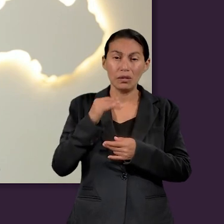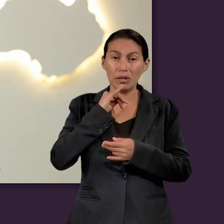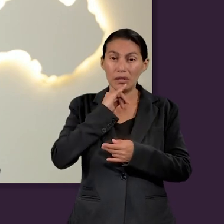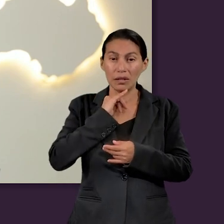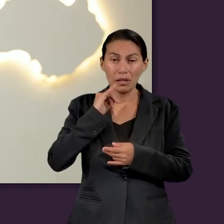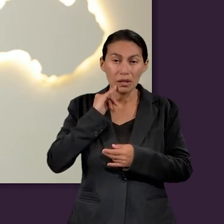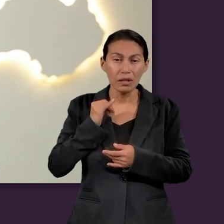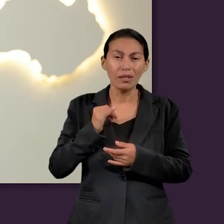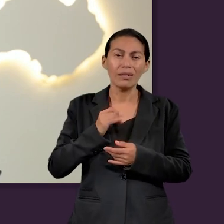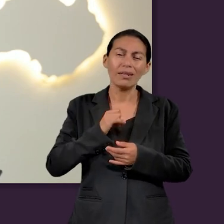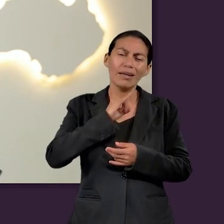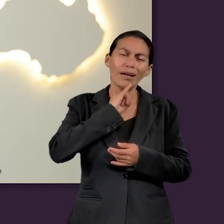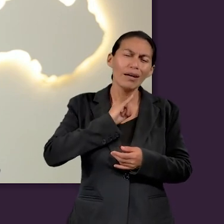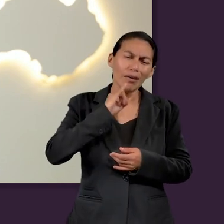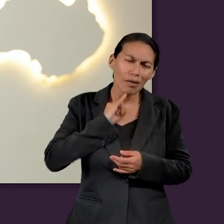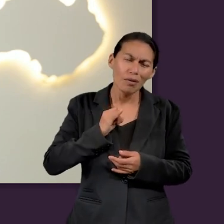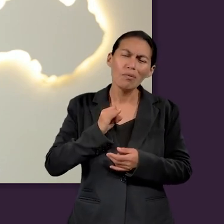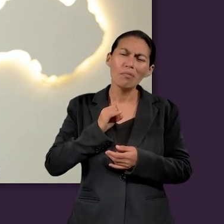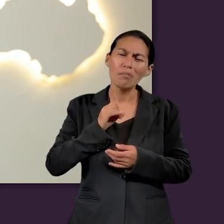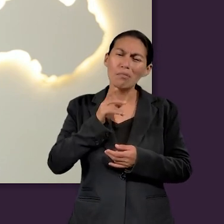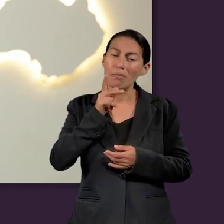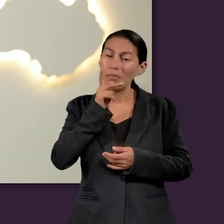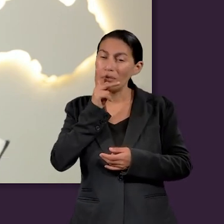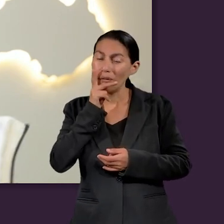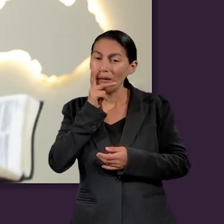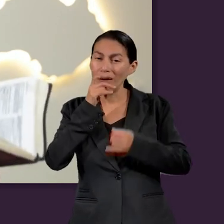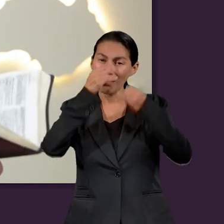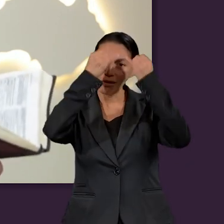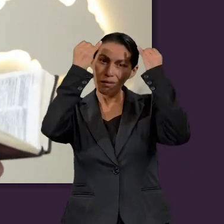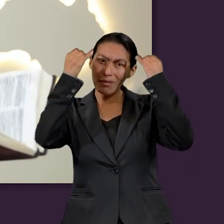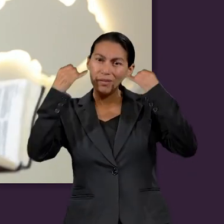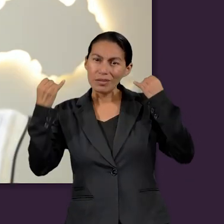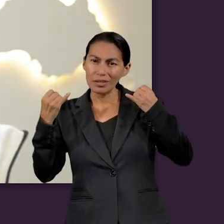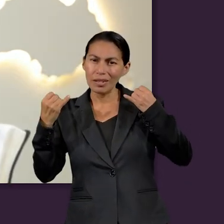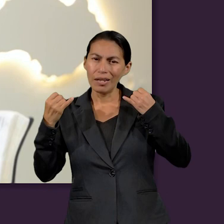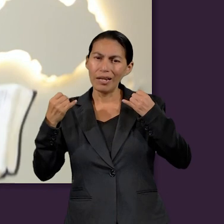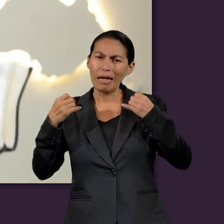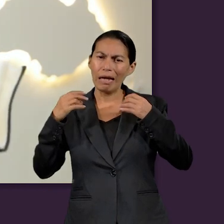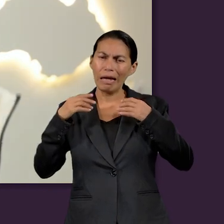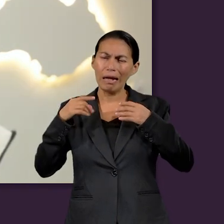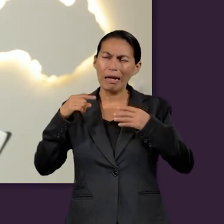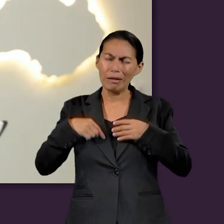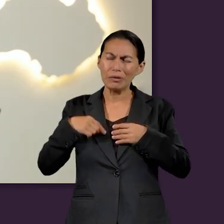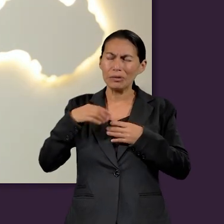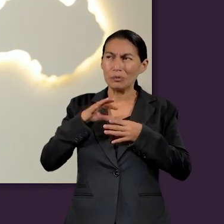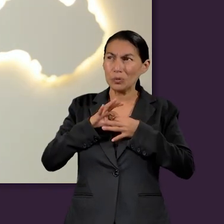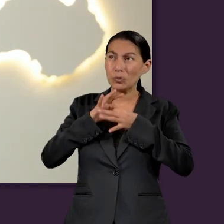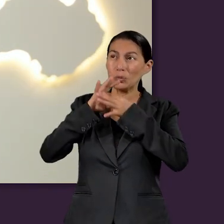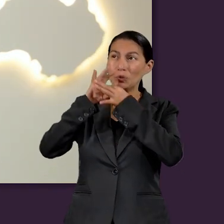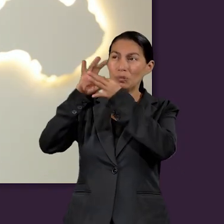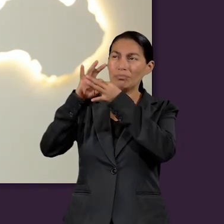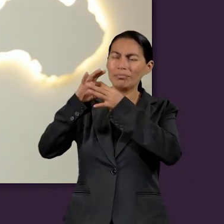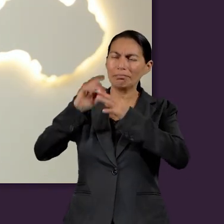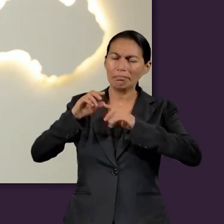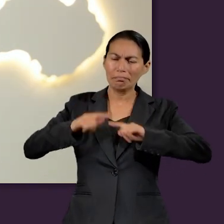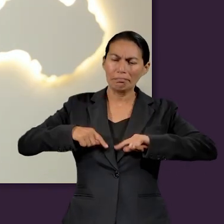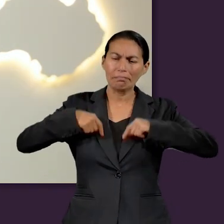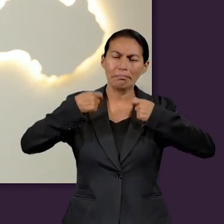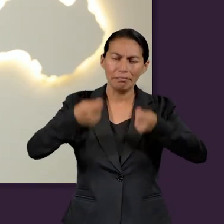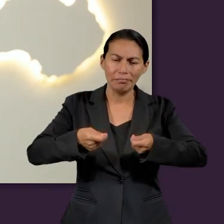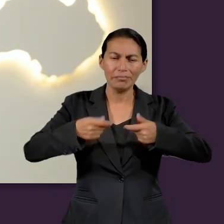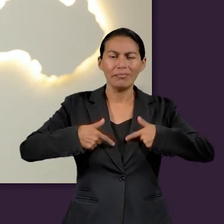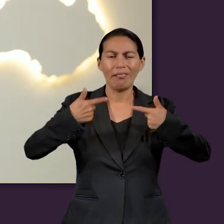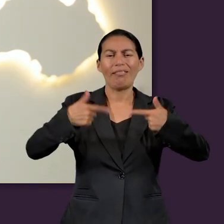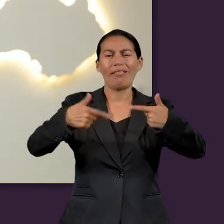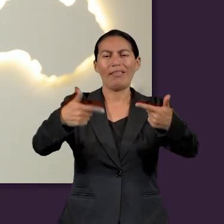pueblo de Israel, y de Jacob, el padre de José, de alguna manera influyeron esos principios que él manifestó